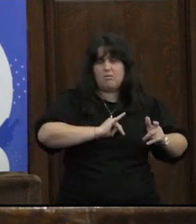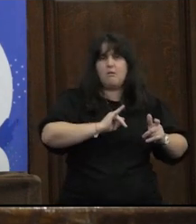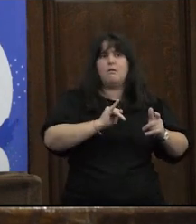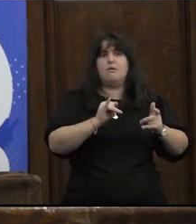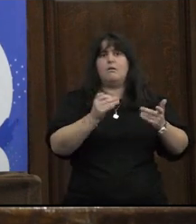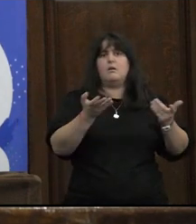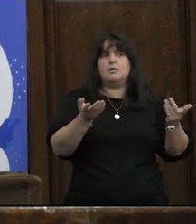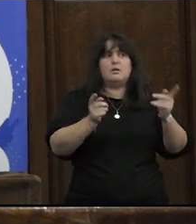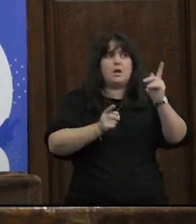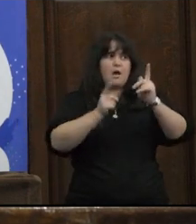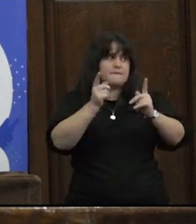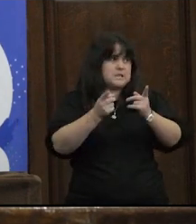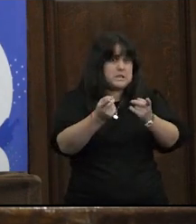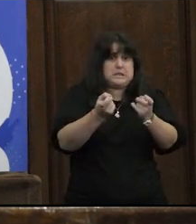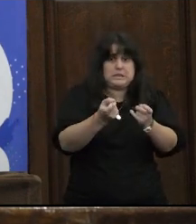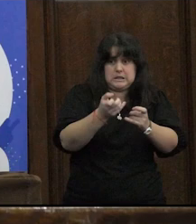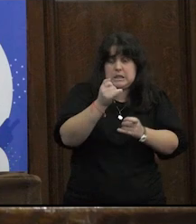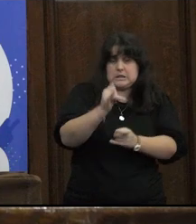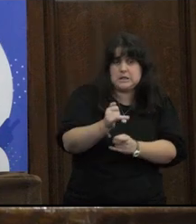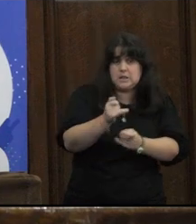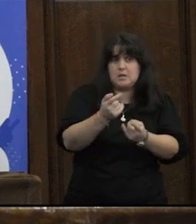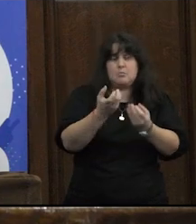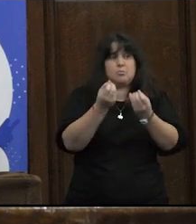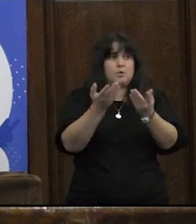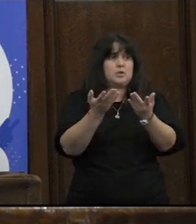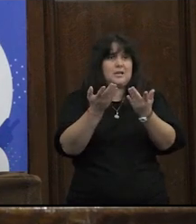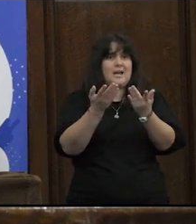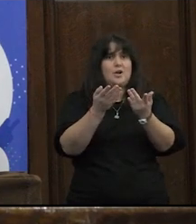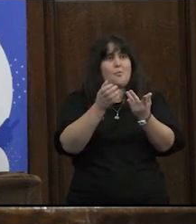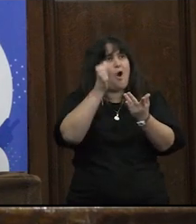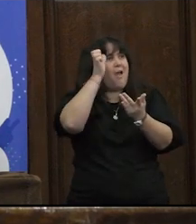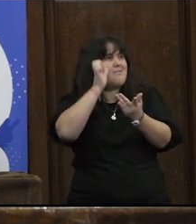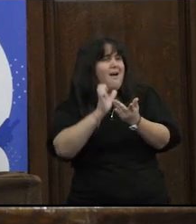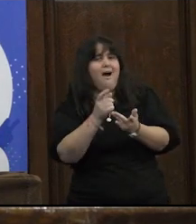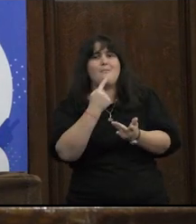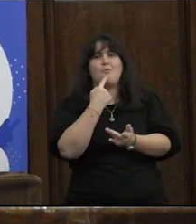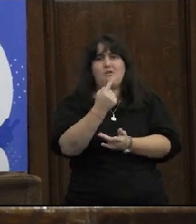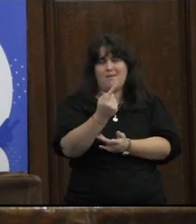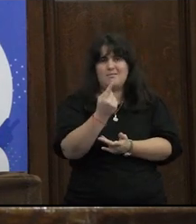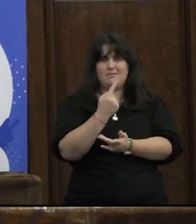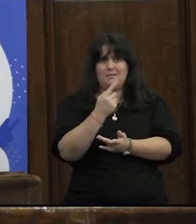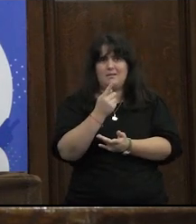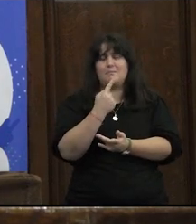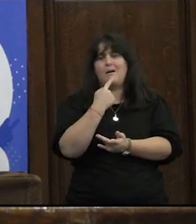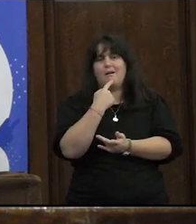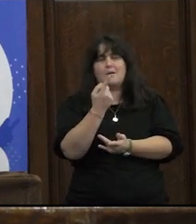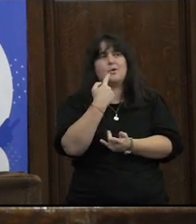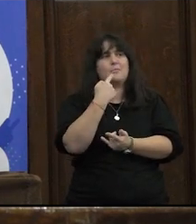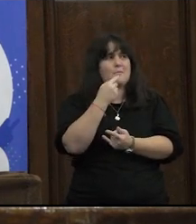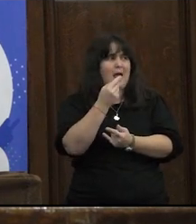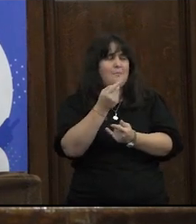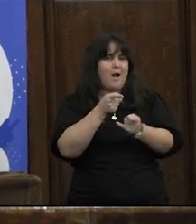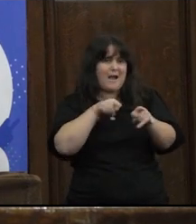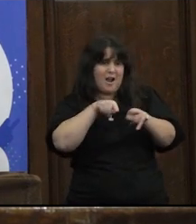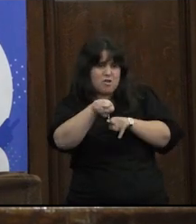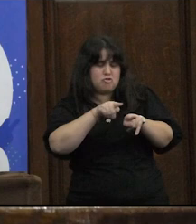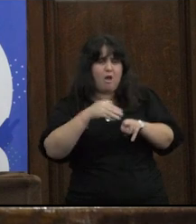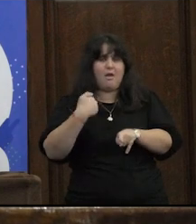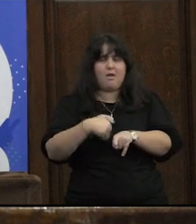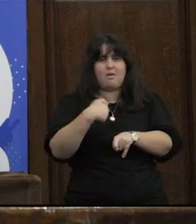y después bueno a veces las necesitamos porque son estrategias políticas porque para gestionar en Argentina